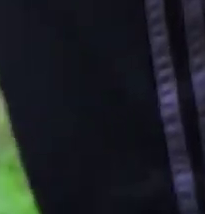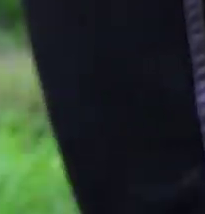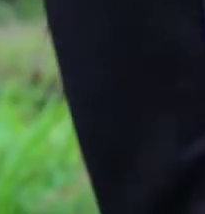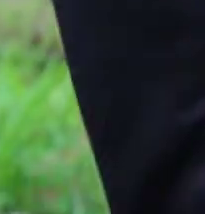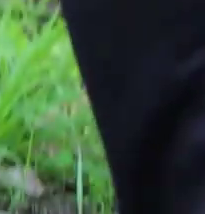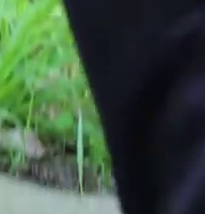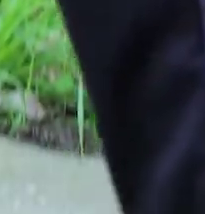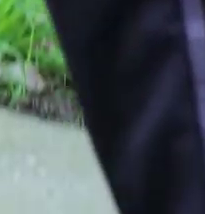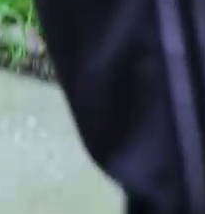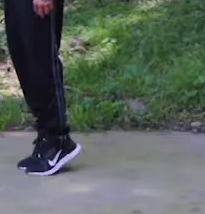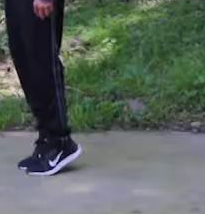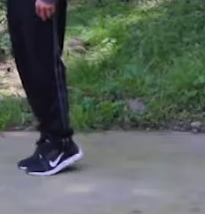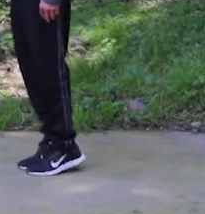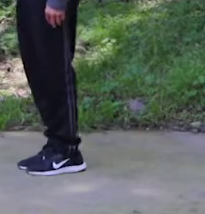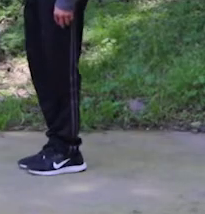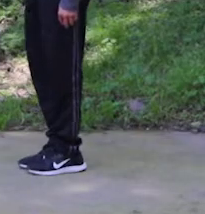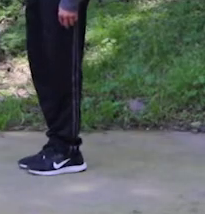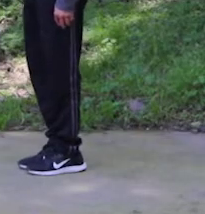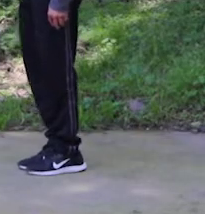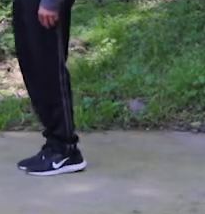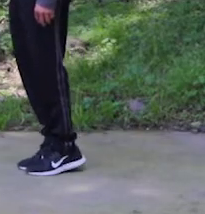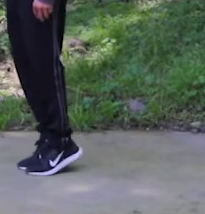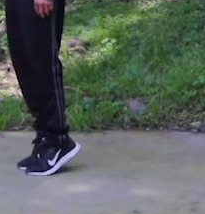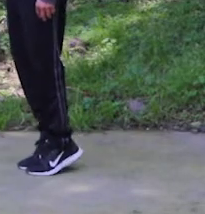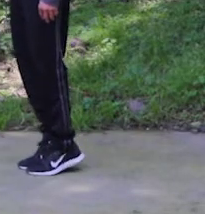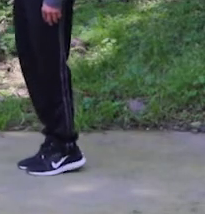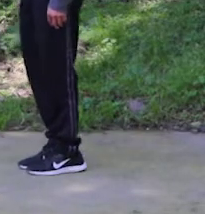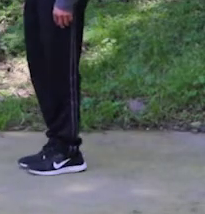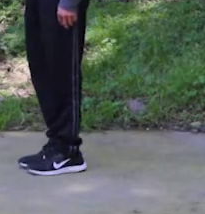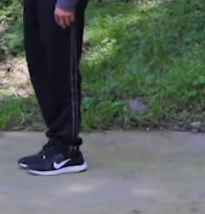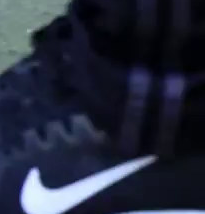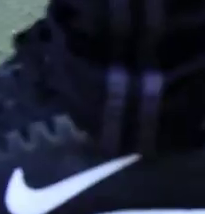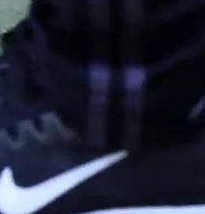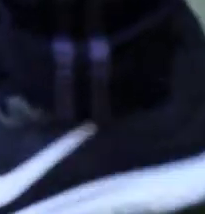talones. Bien hecho, exactamente. Ese es. Muy bien.